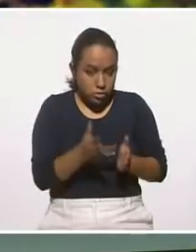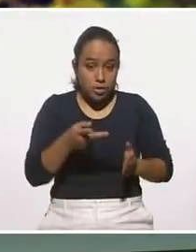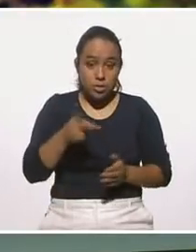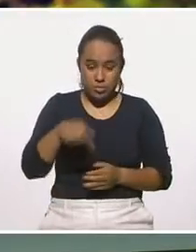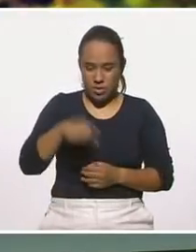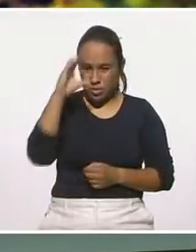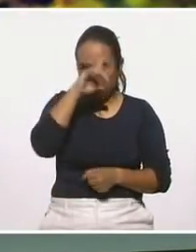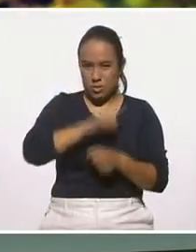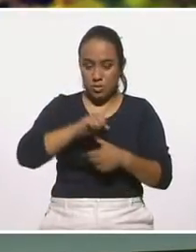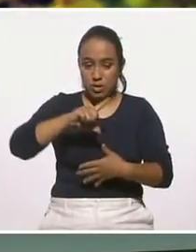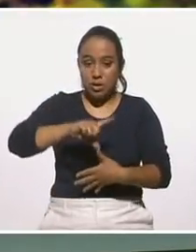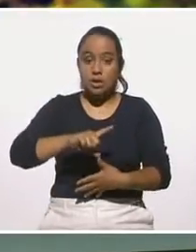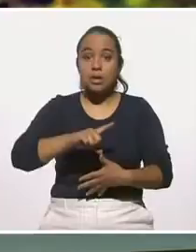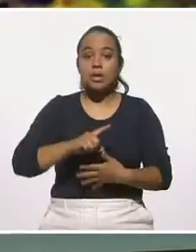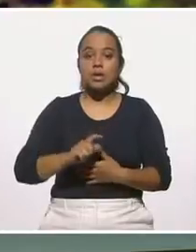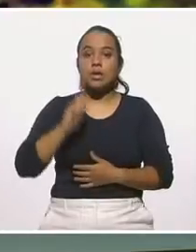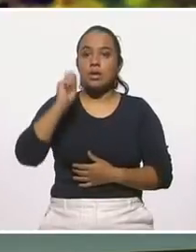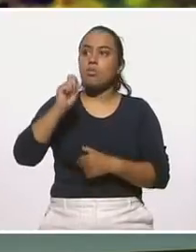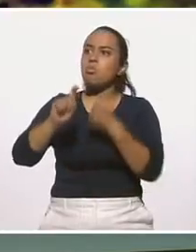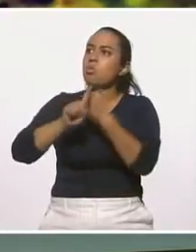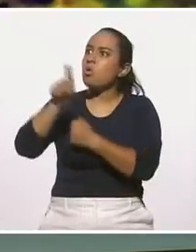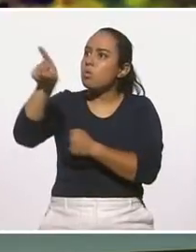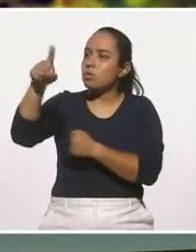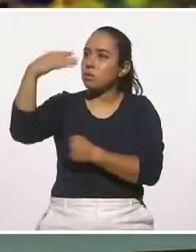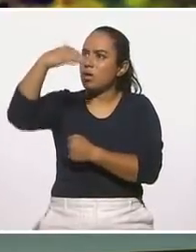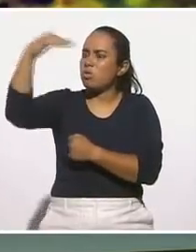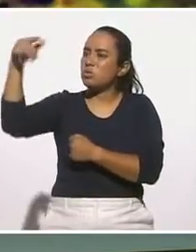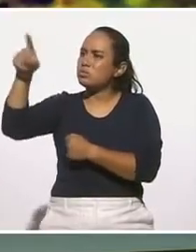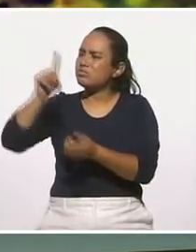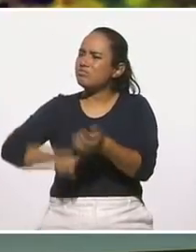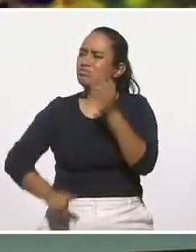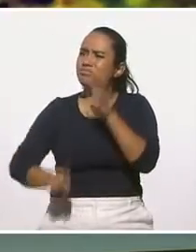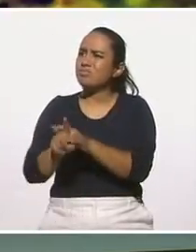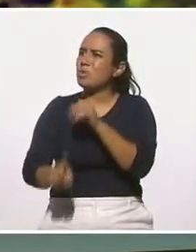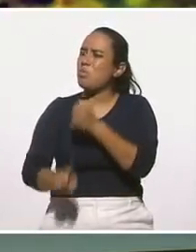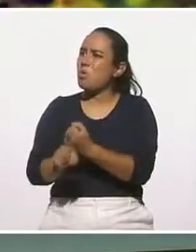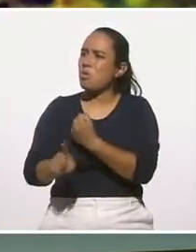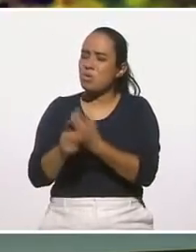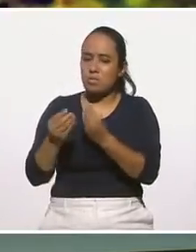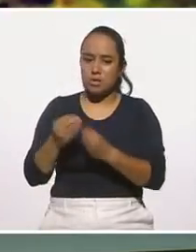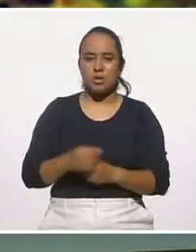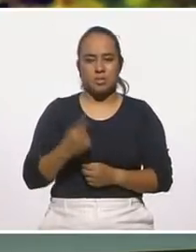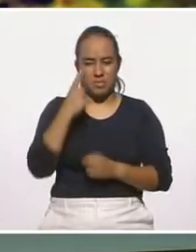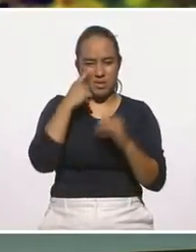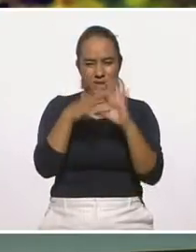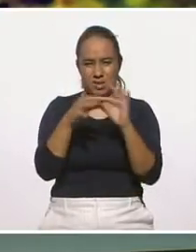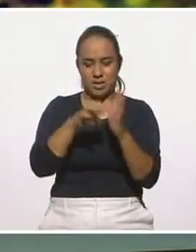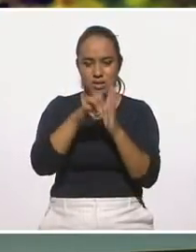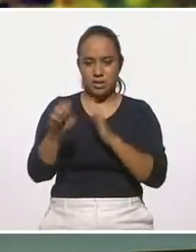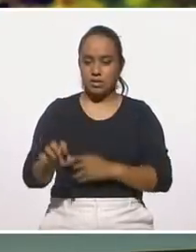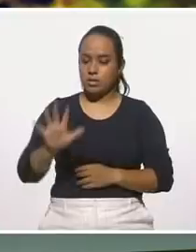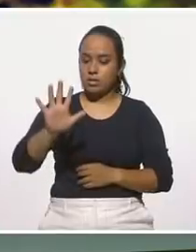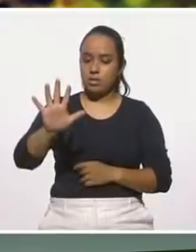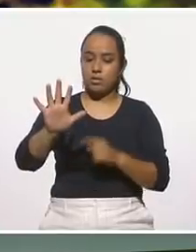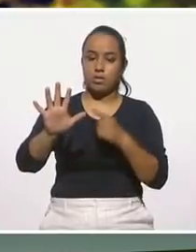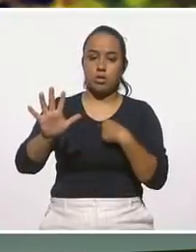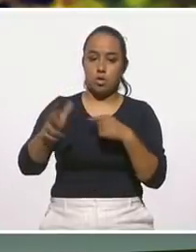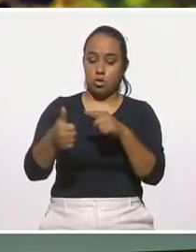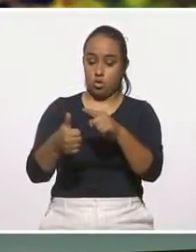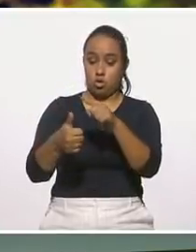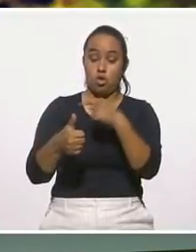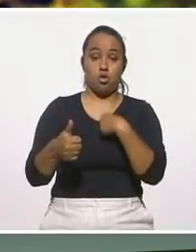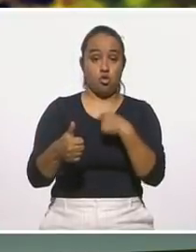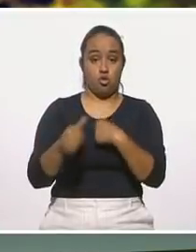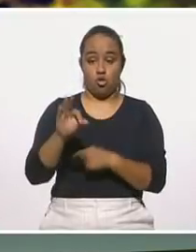latinoamericana el problema es el adulto, o sea, nosotros como adultos. Ahorita yo les diré así muy rápido un ejemplo con la mano. Yo, Fernando, yo